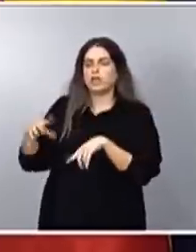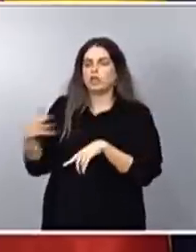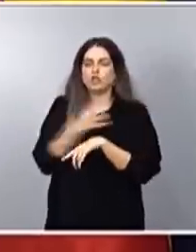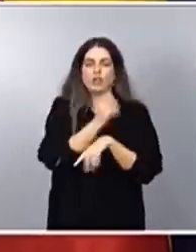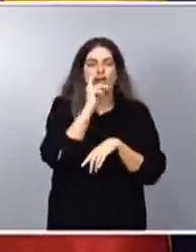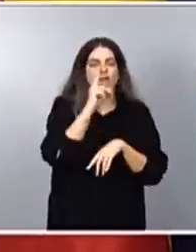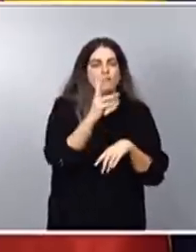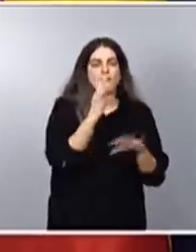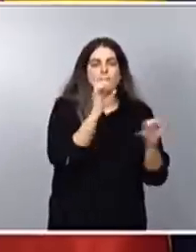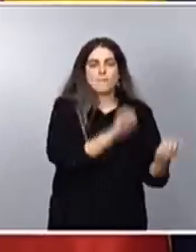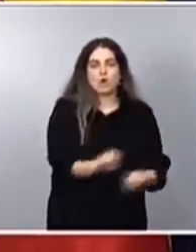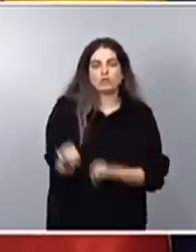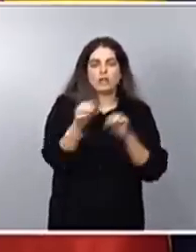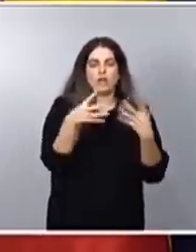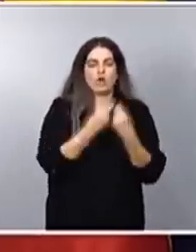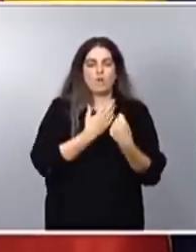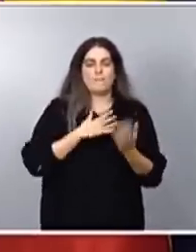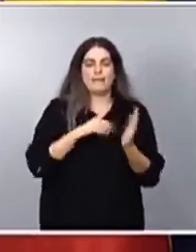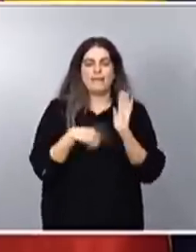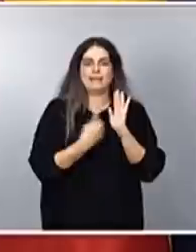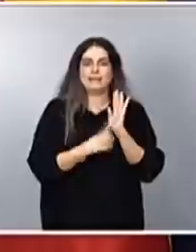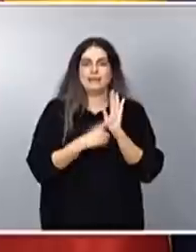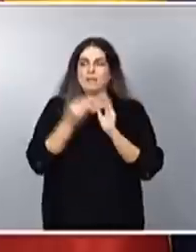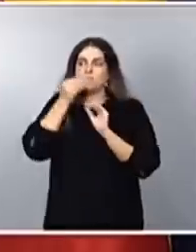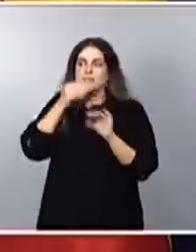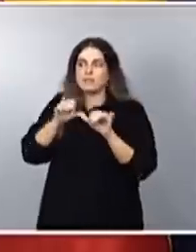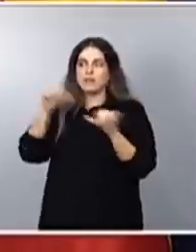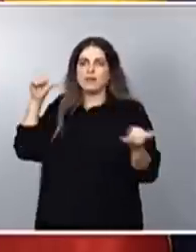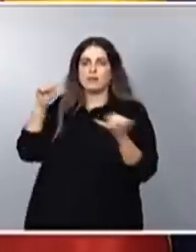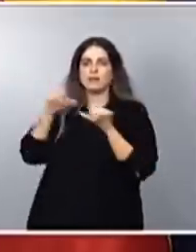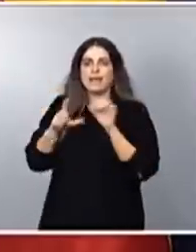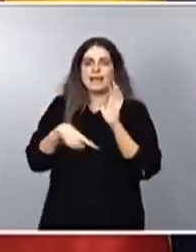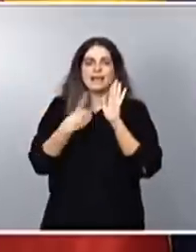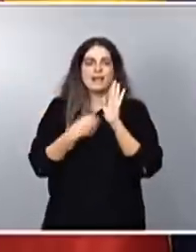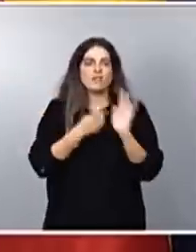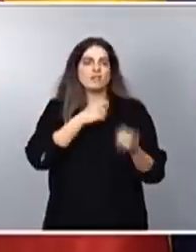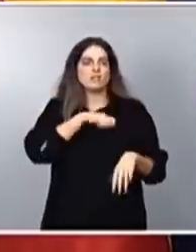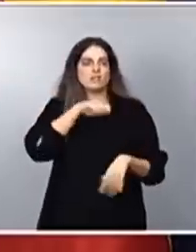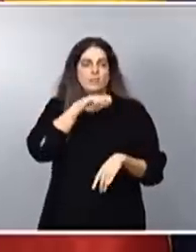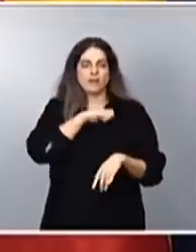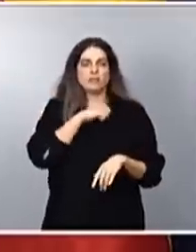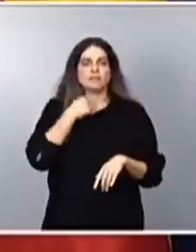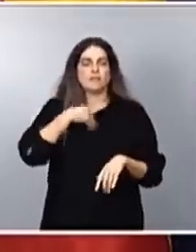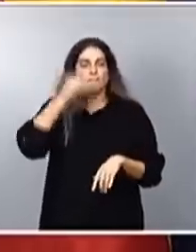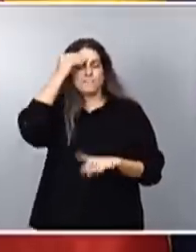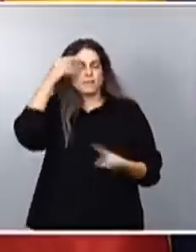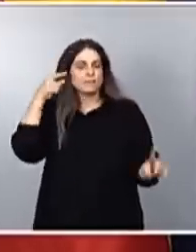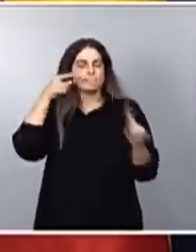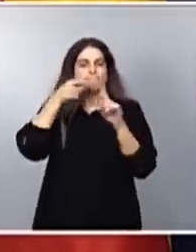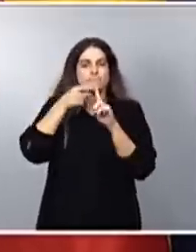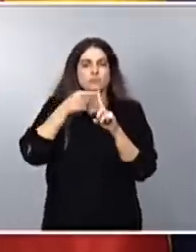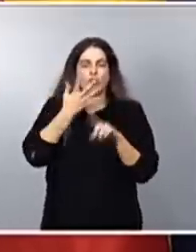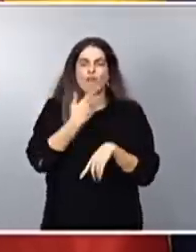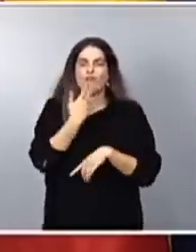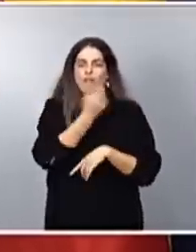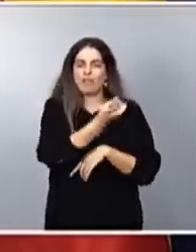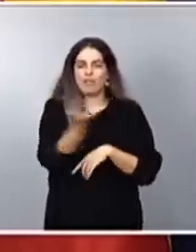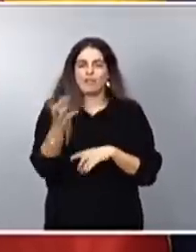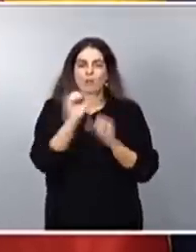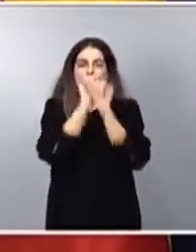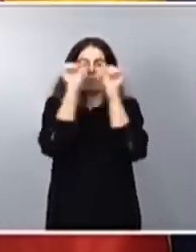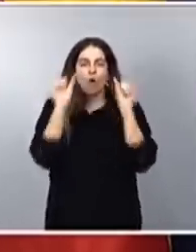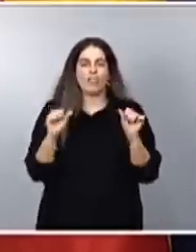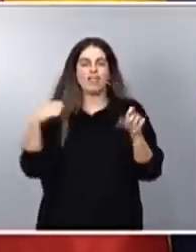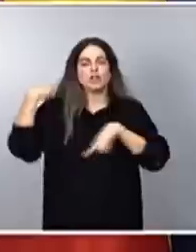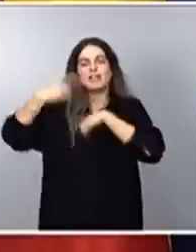legislación. Históricamente, la legislación española ha sido pensada, digamos, para lo que se ha conocido como el modelo tradicional de familia. Ahora